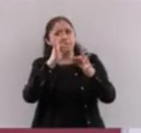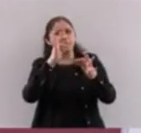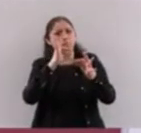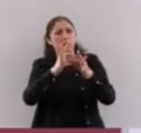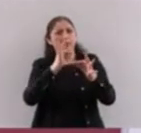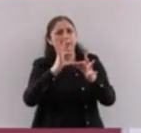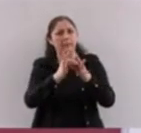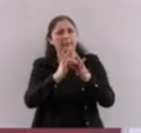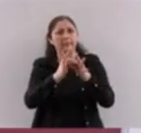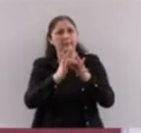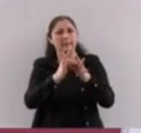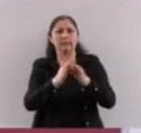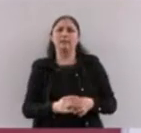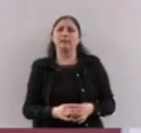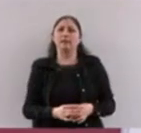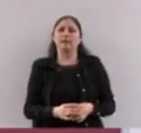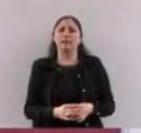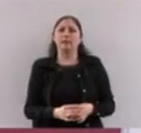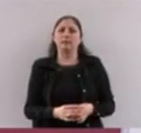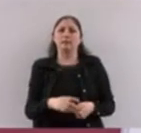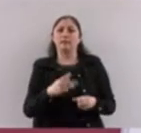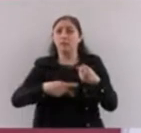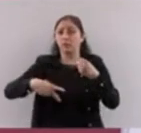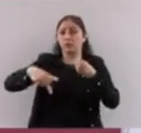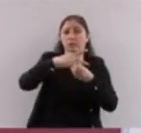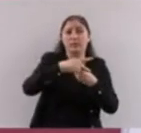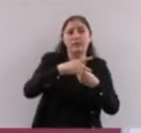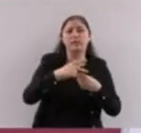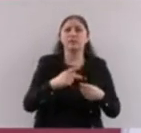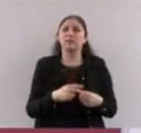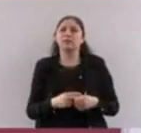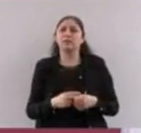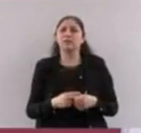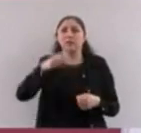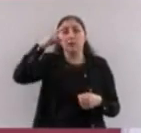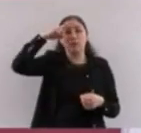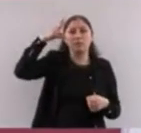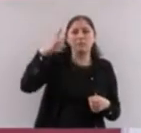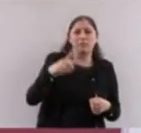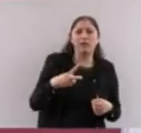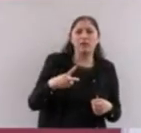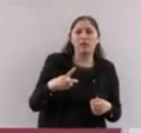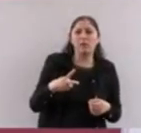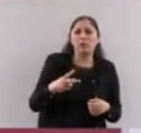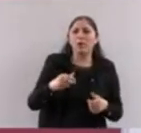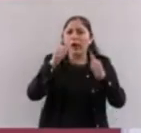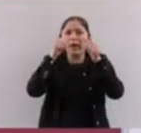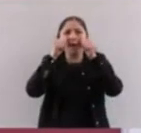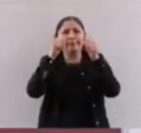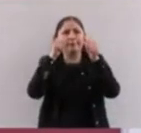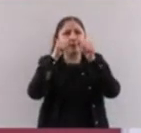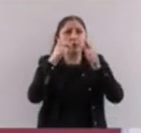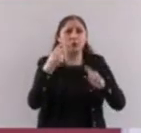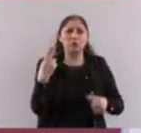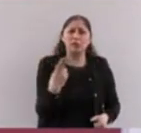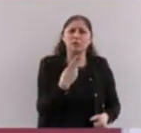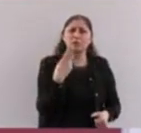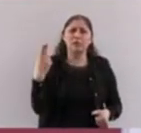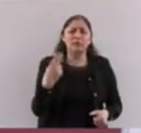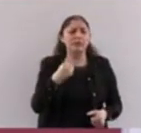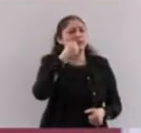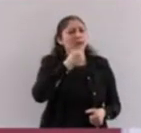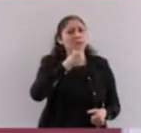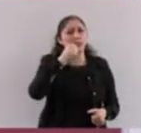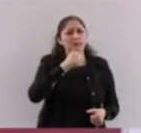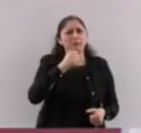tiene la virtud de que siempre se les procura, mayoritariamente. En la